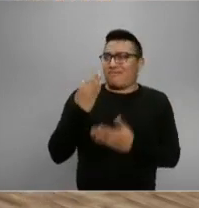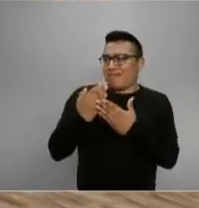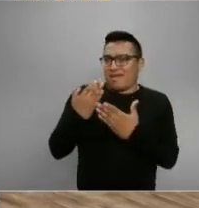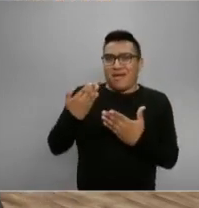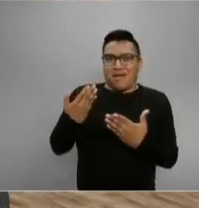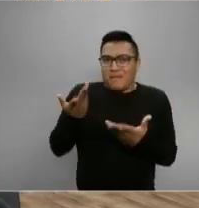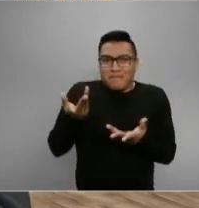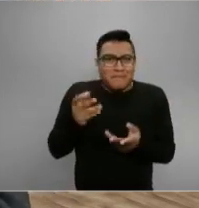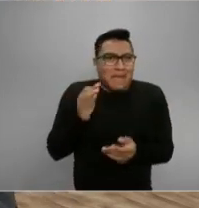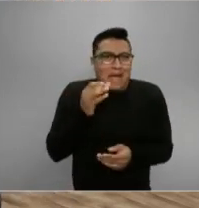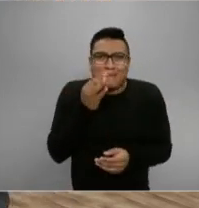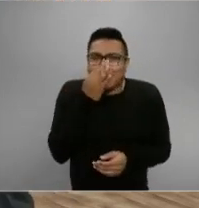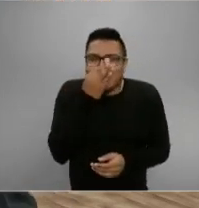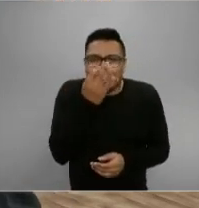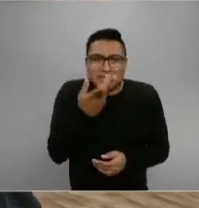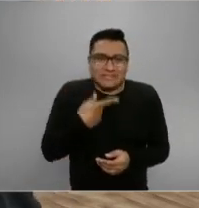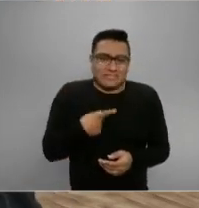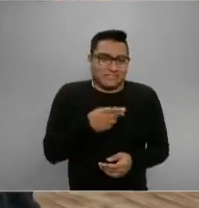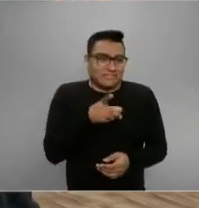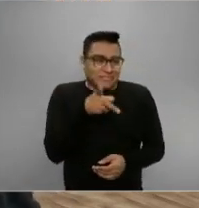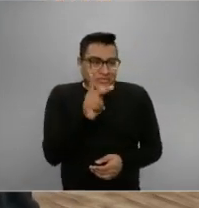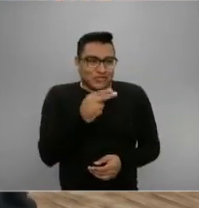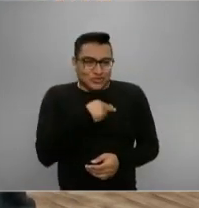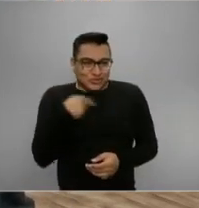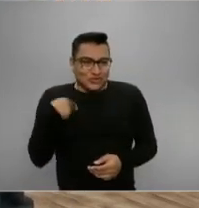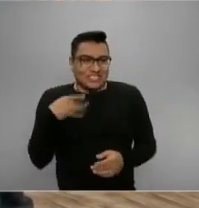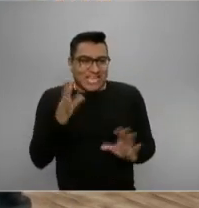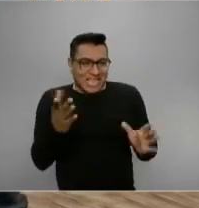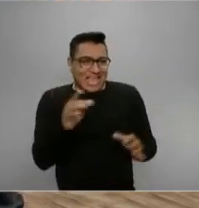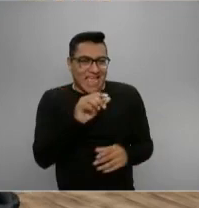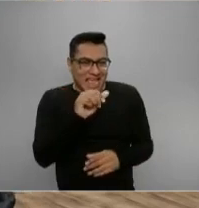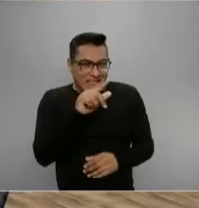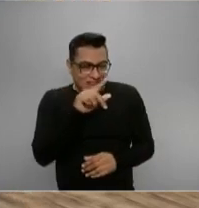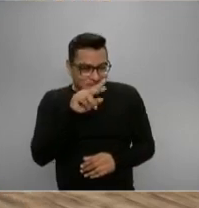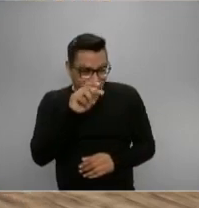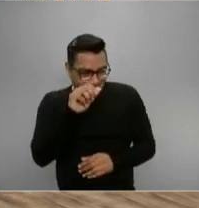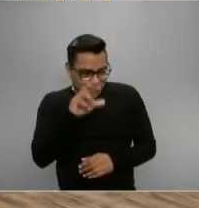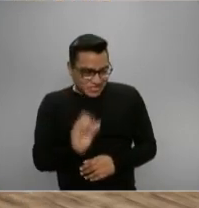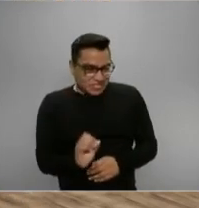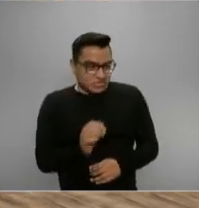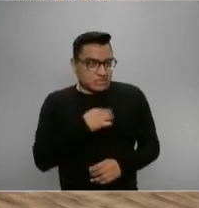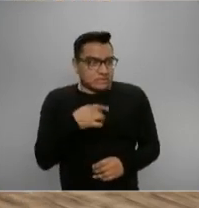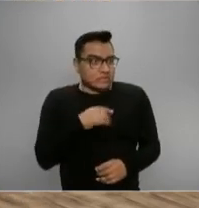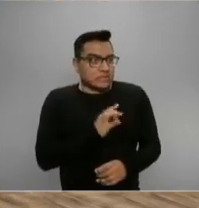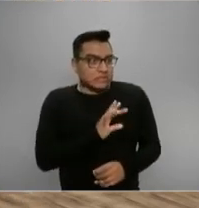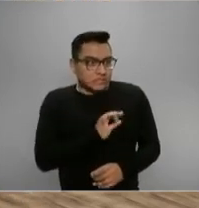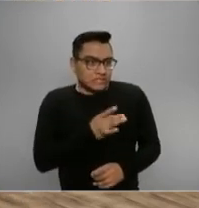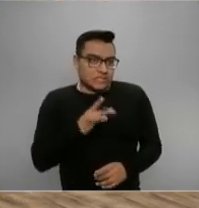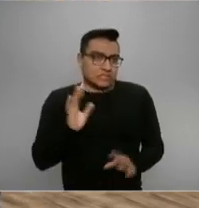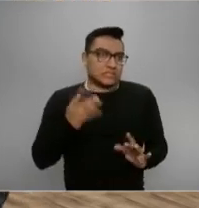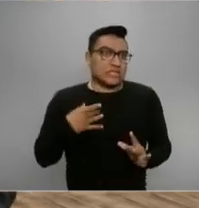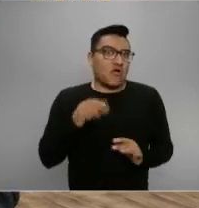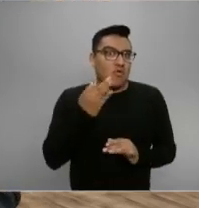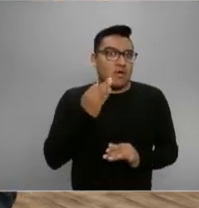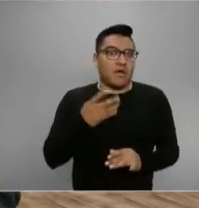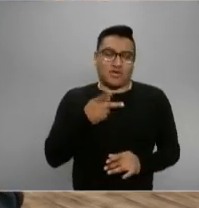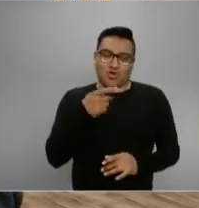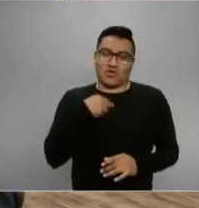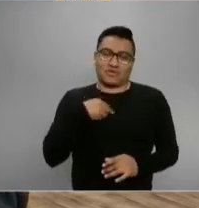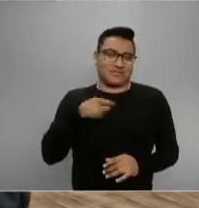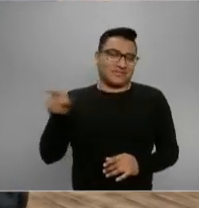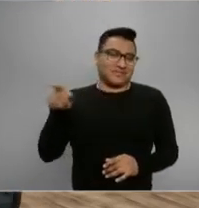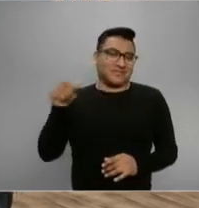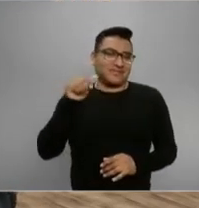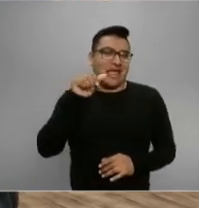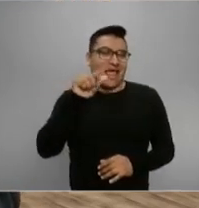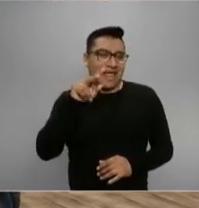y yo espantados aquí en enero. Digo, lo... Bueno, más Álvaro, siempre trato de tranquilizarlo, pero